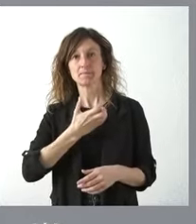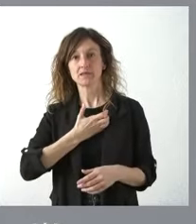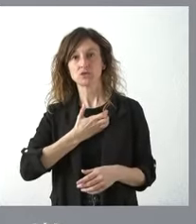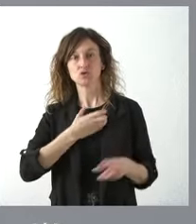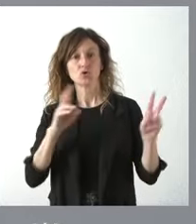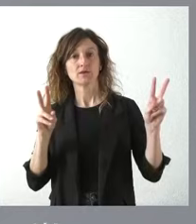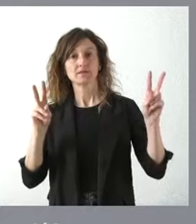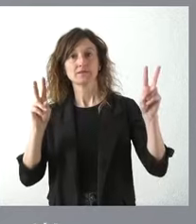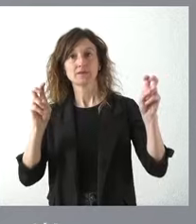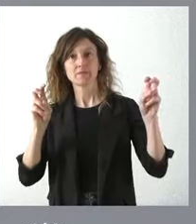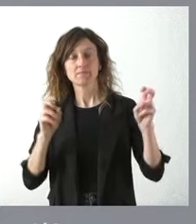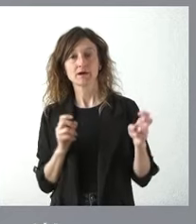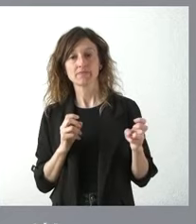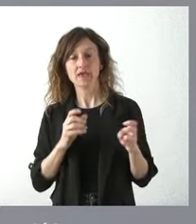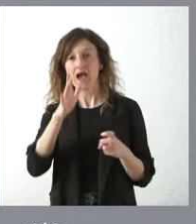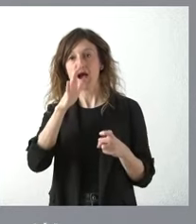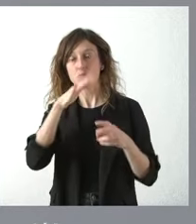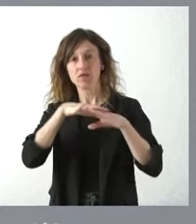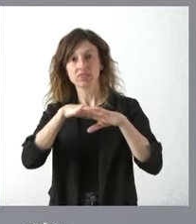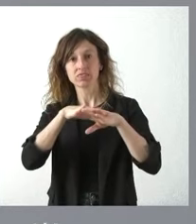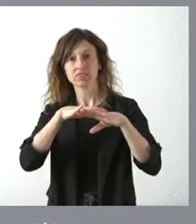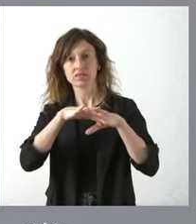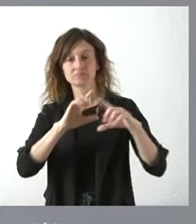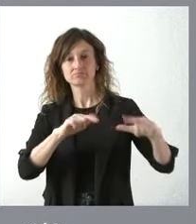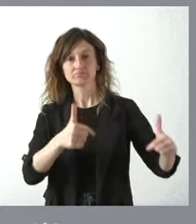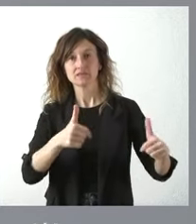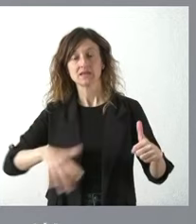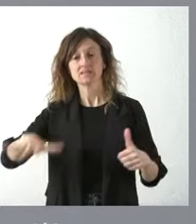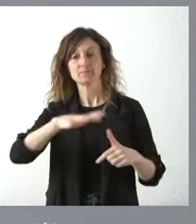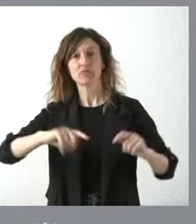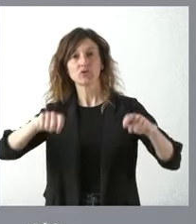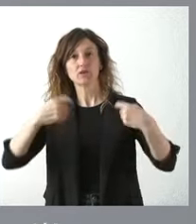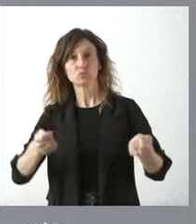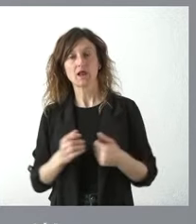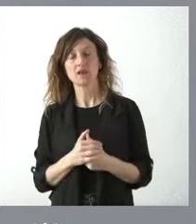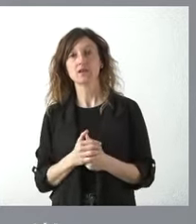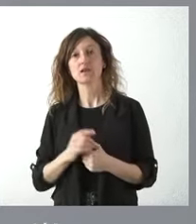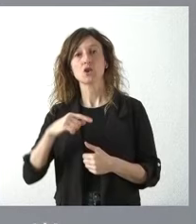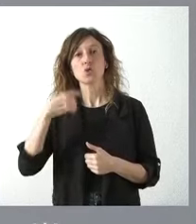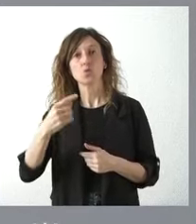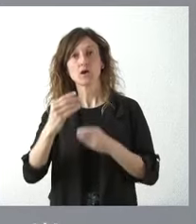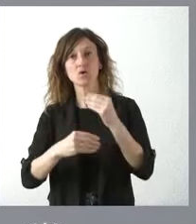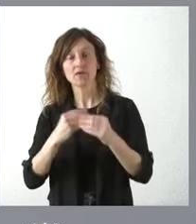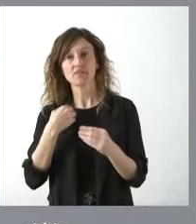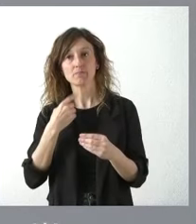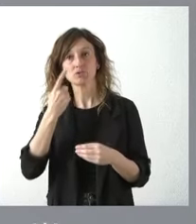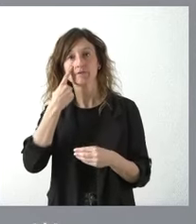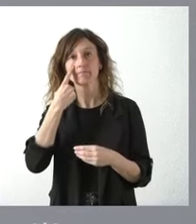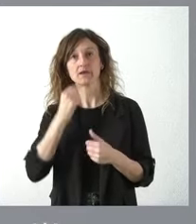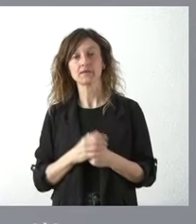materia de depuración de aguas residuales en espacios naturales nosotros ¿qué hacemos luego? pues comprobar que las